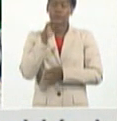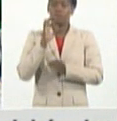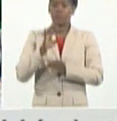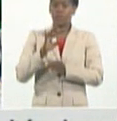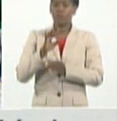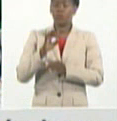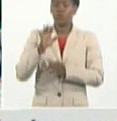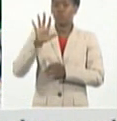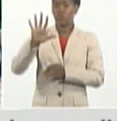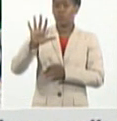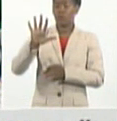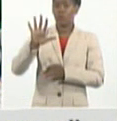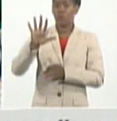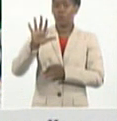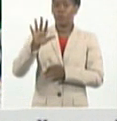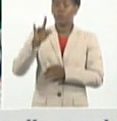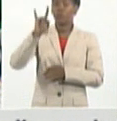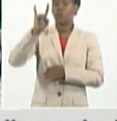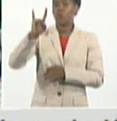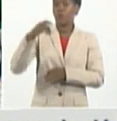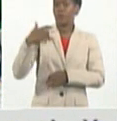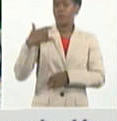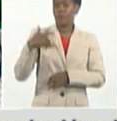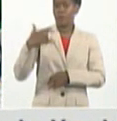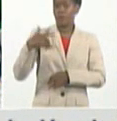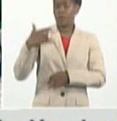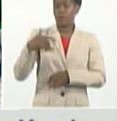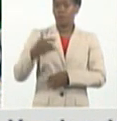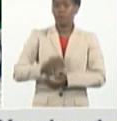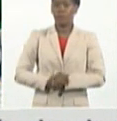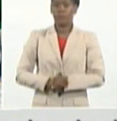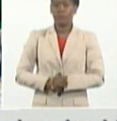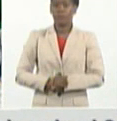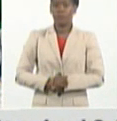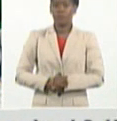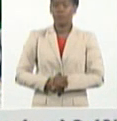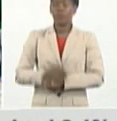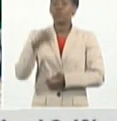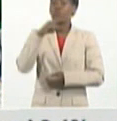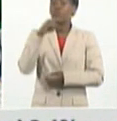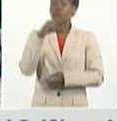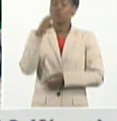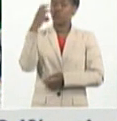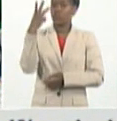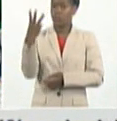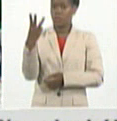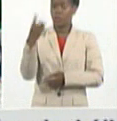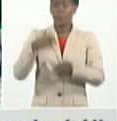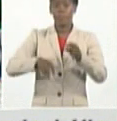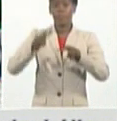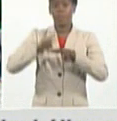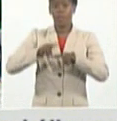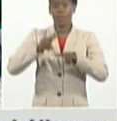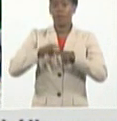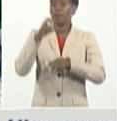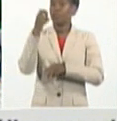procedentes de Rusia, procedentes de Rusia tres y autóctonos de La Habana dos,